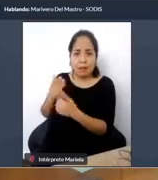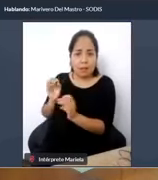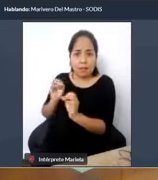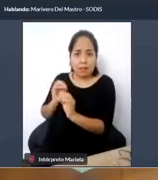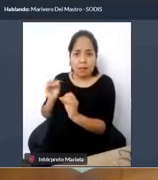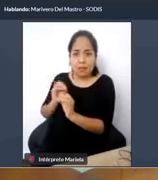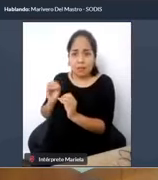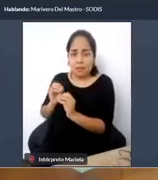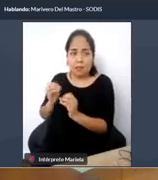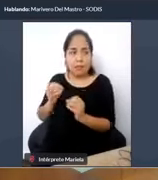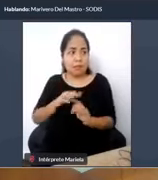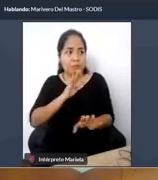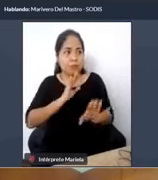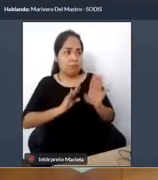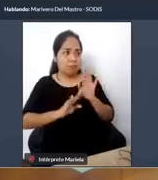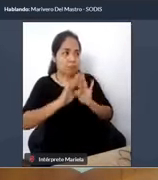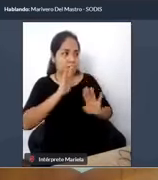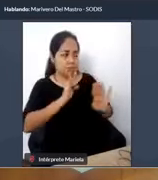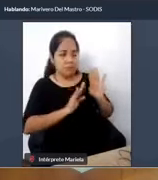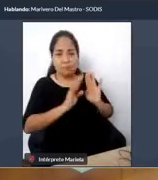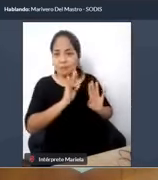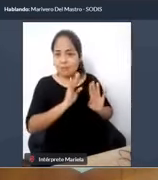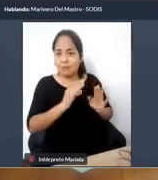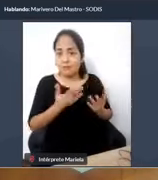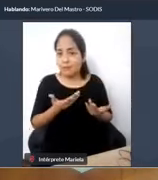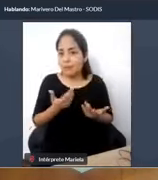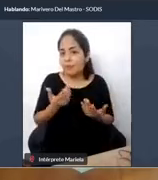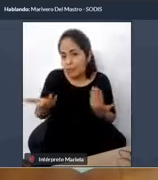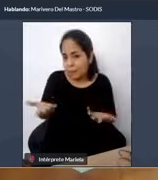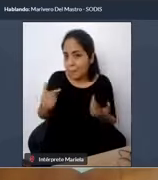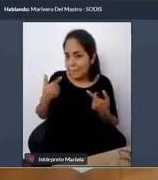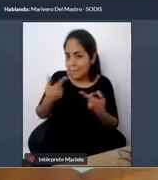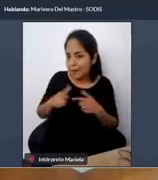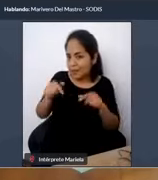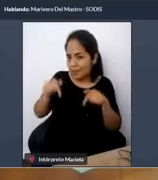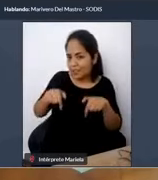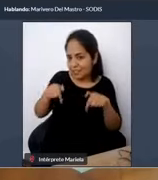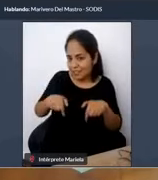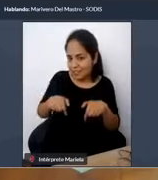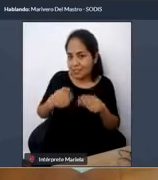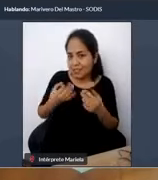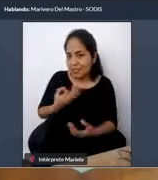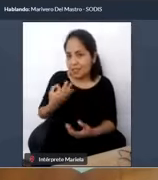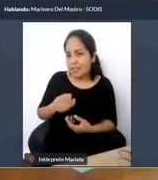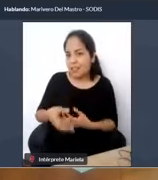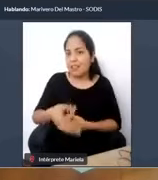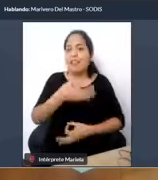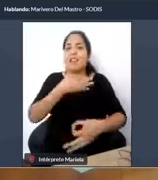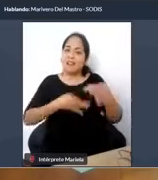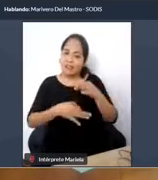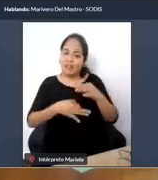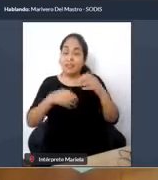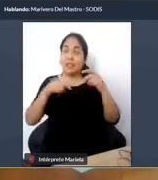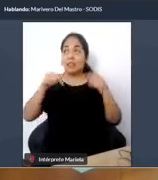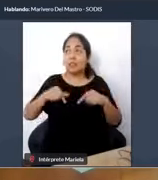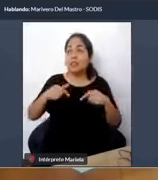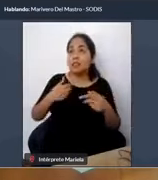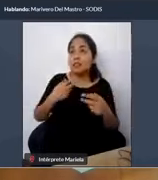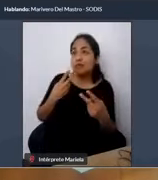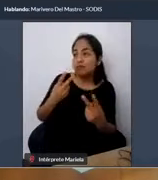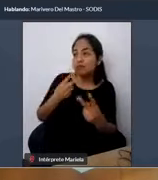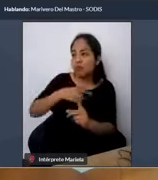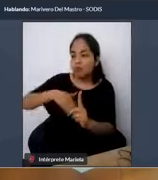personas. En la realidad sucede lo contrario. La ciudad está diseñada en todos sus ámbitos